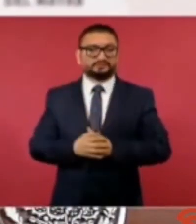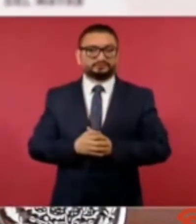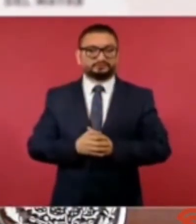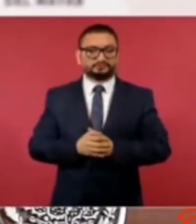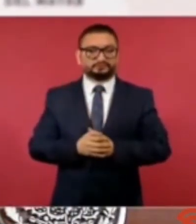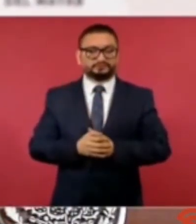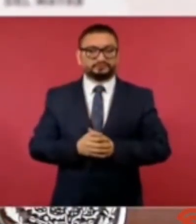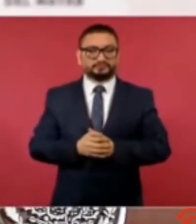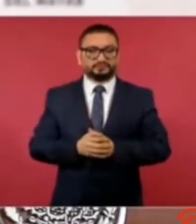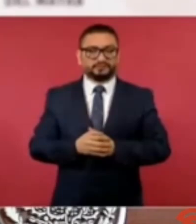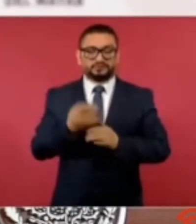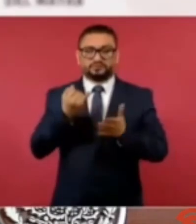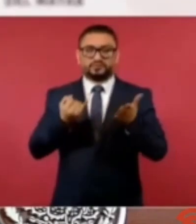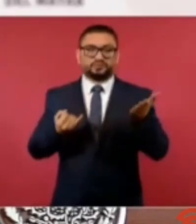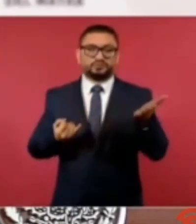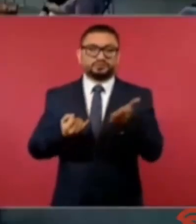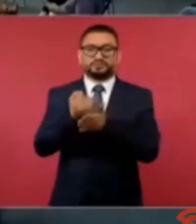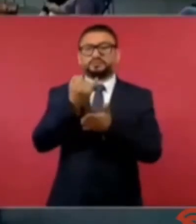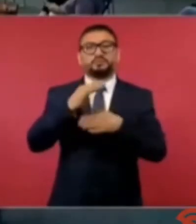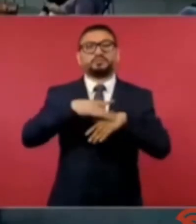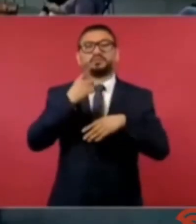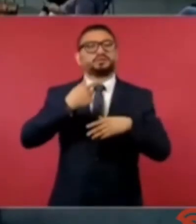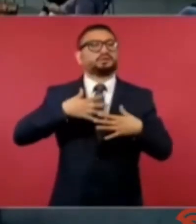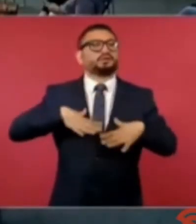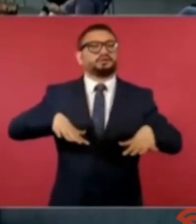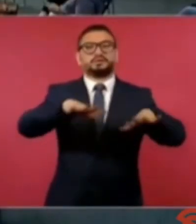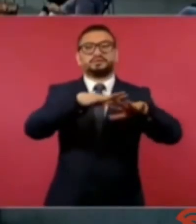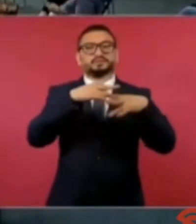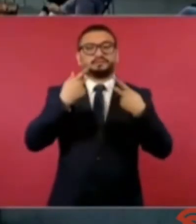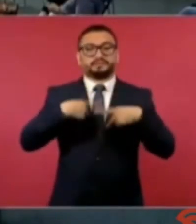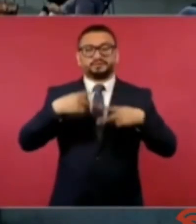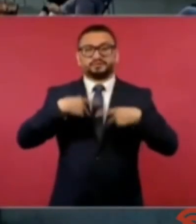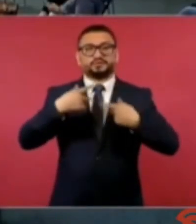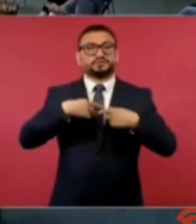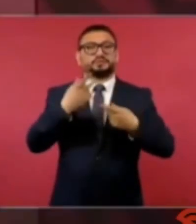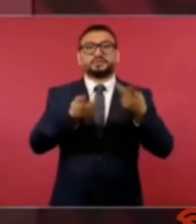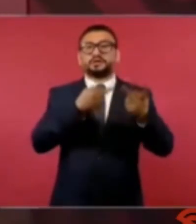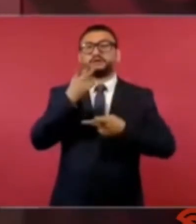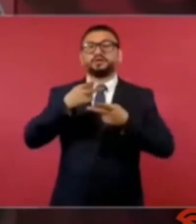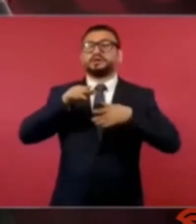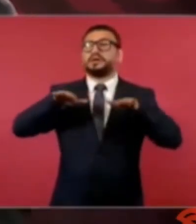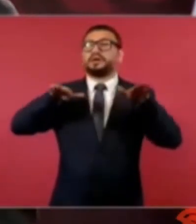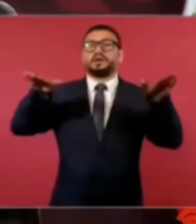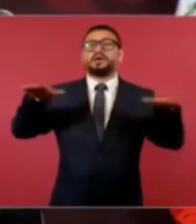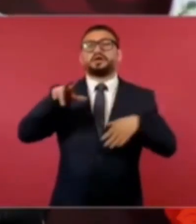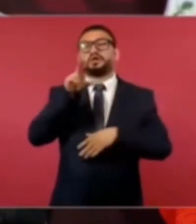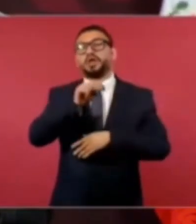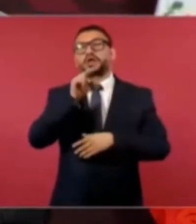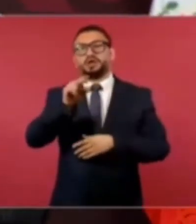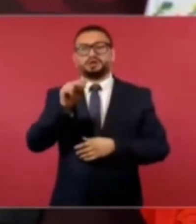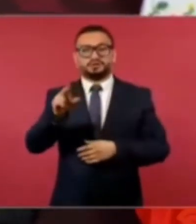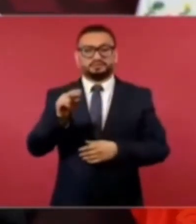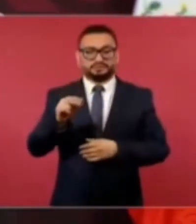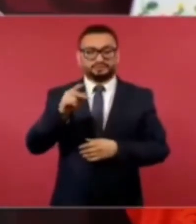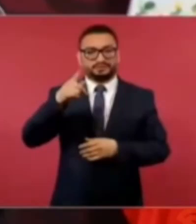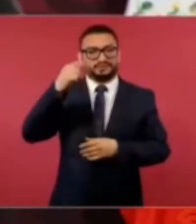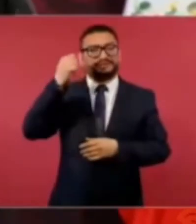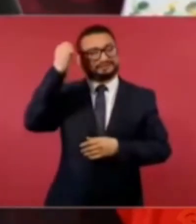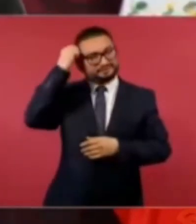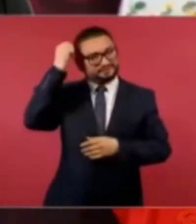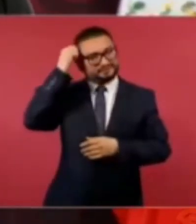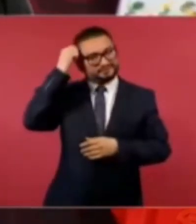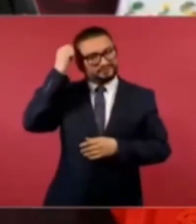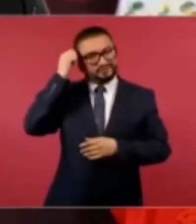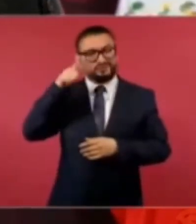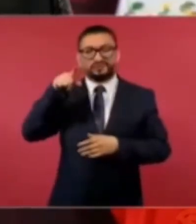si se toma la decisión porque la gente en la consulta dice no al aeropuerto de Tescoco que además fue